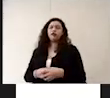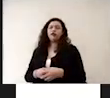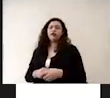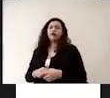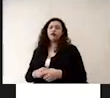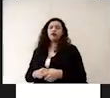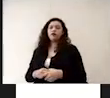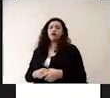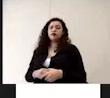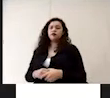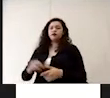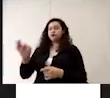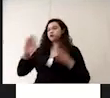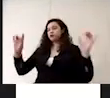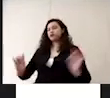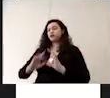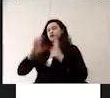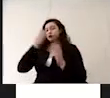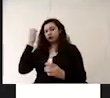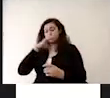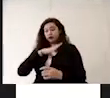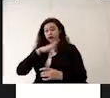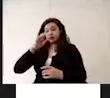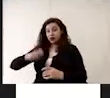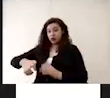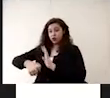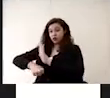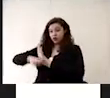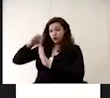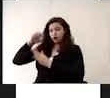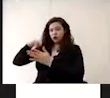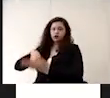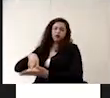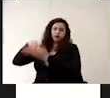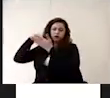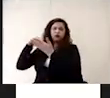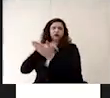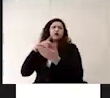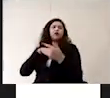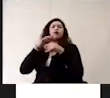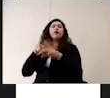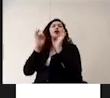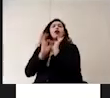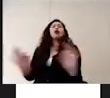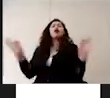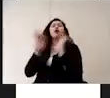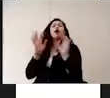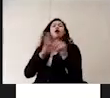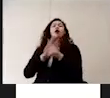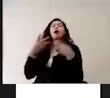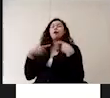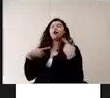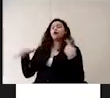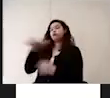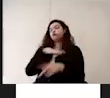en caso de que la escuela cuente con elevadores estos deben darle prioridad a personas en situación